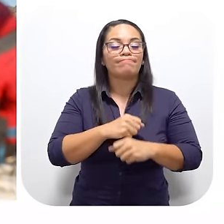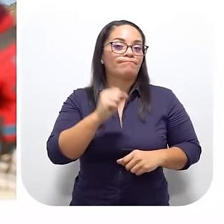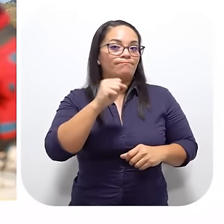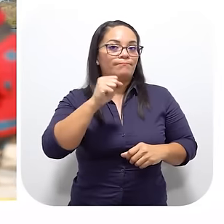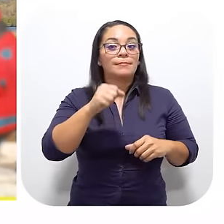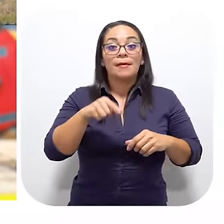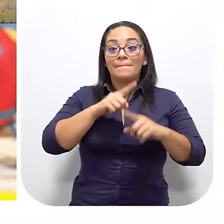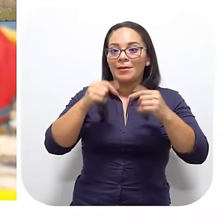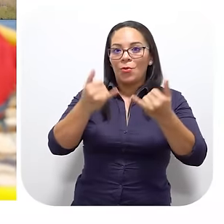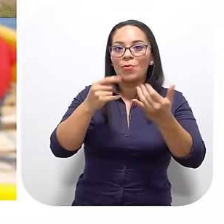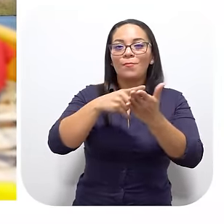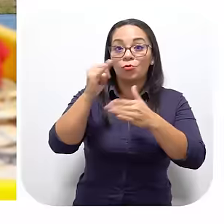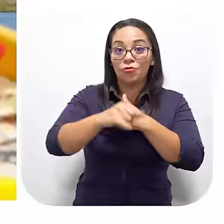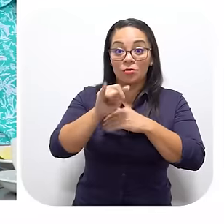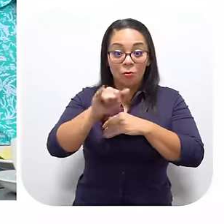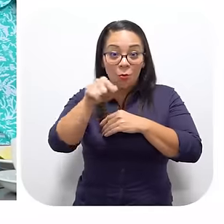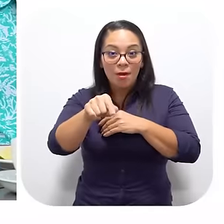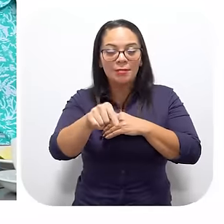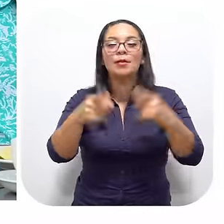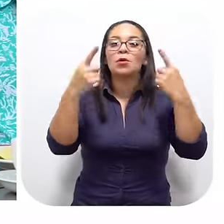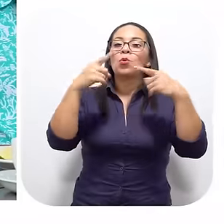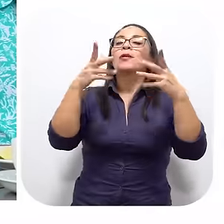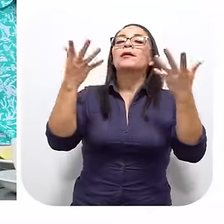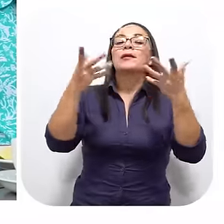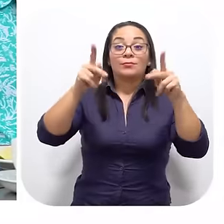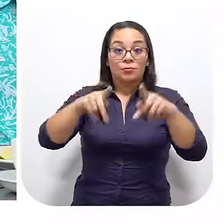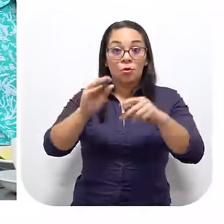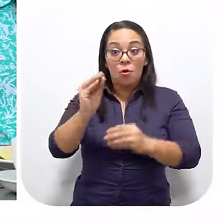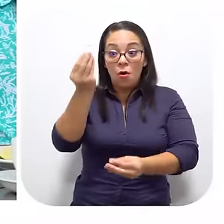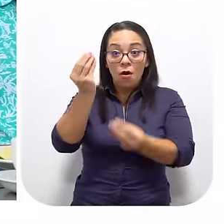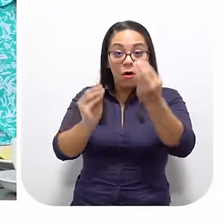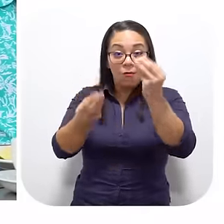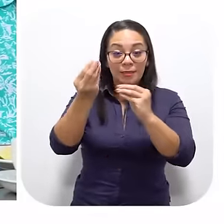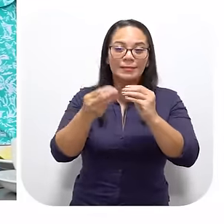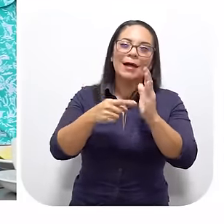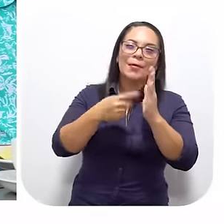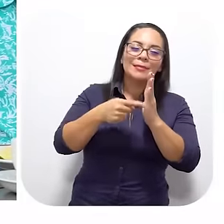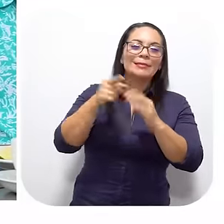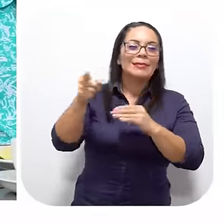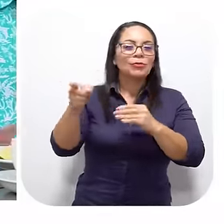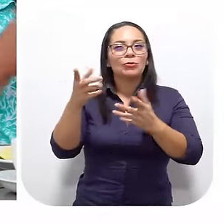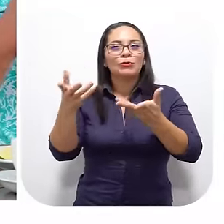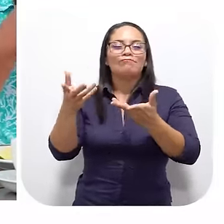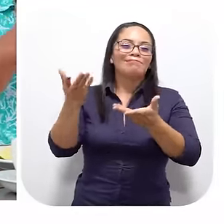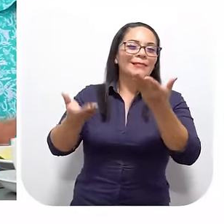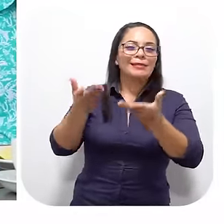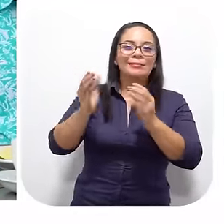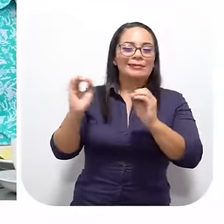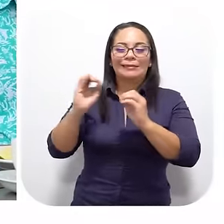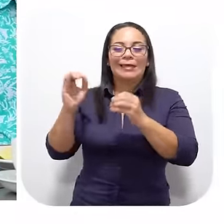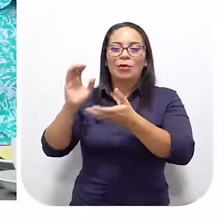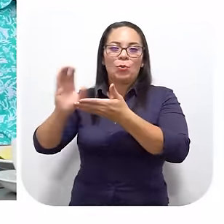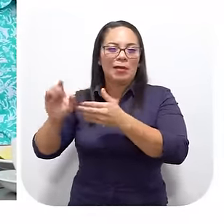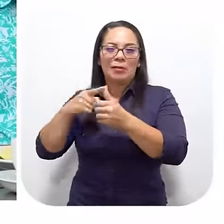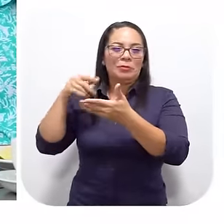De seguridad Y esto Estos proyectos Hacen que los chicos Que están A veces Que al menos Están en